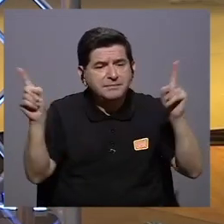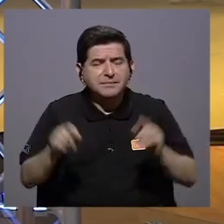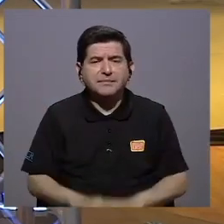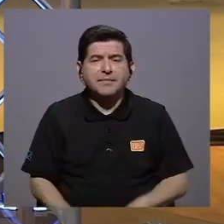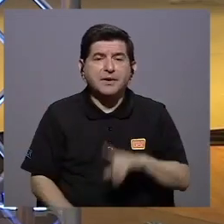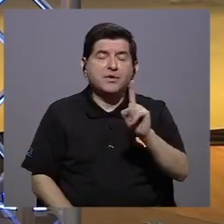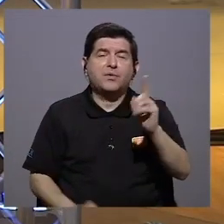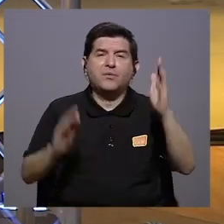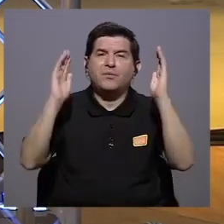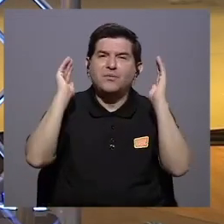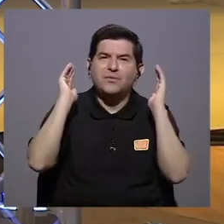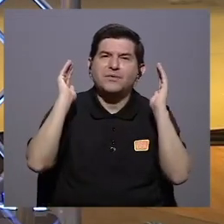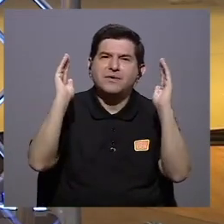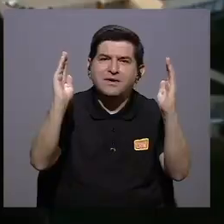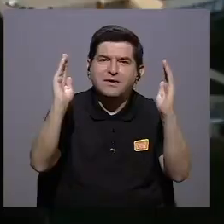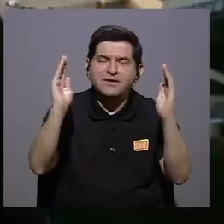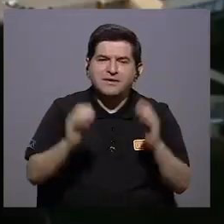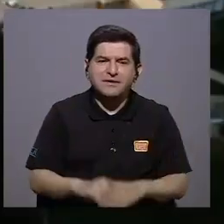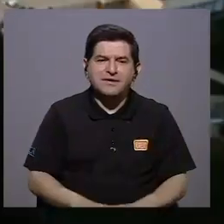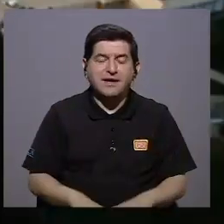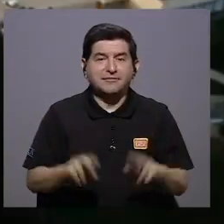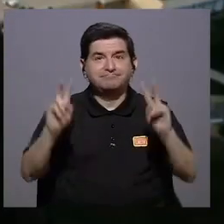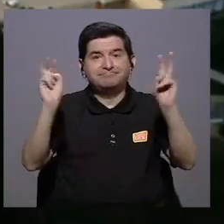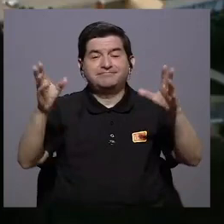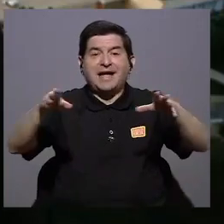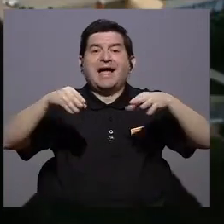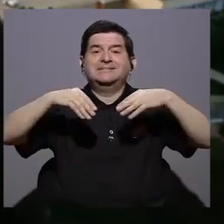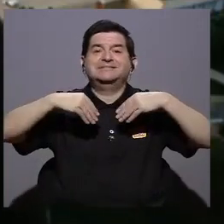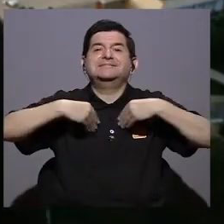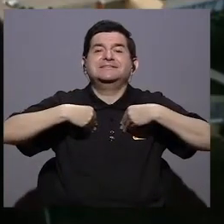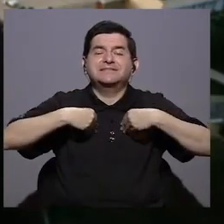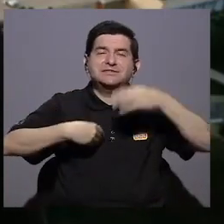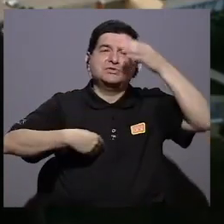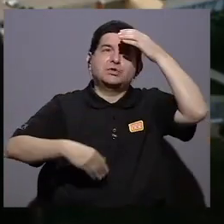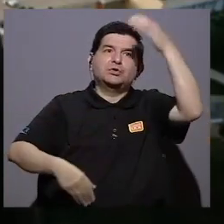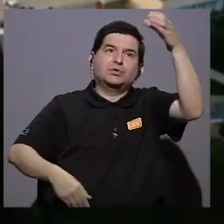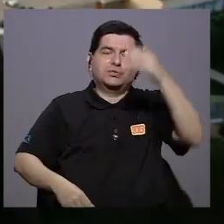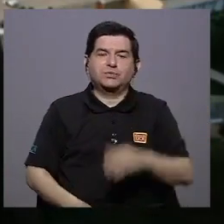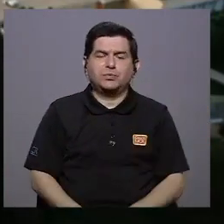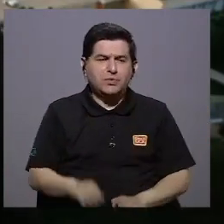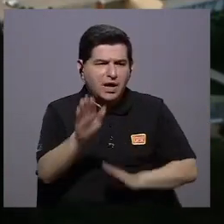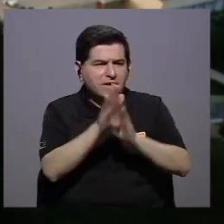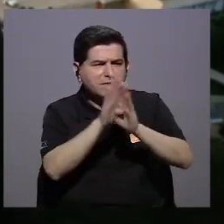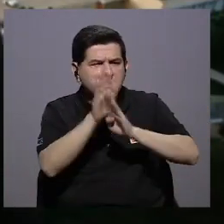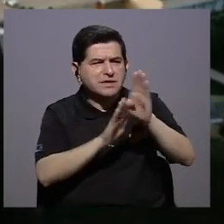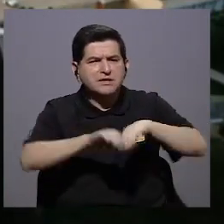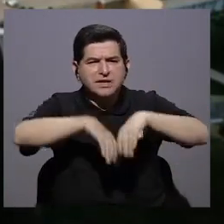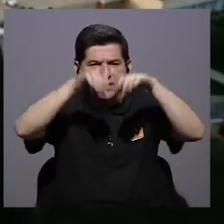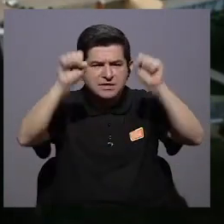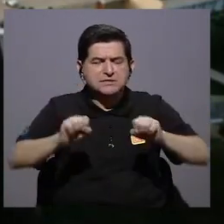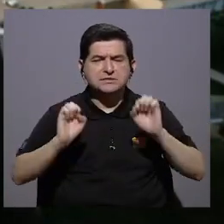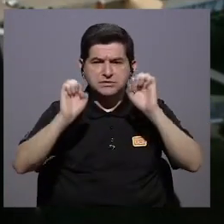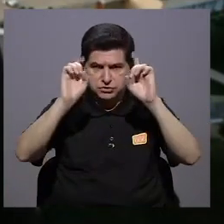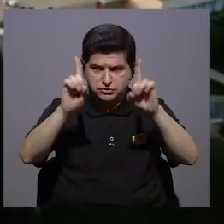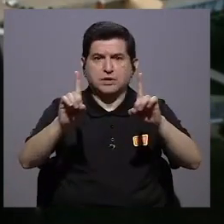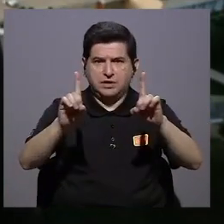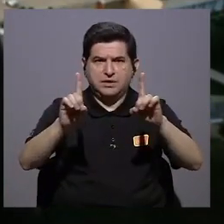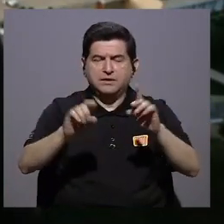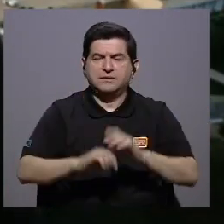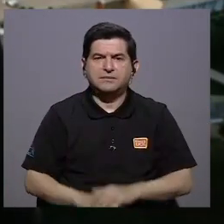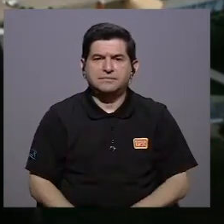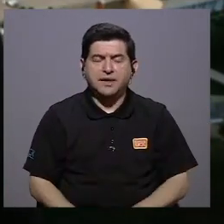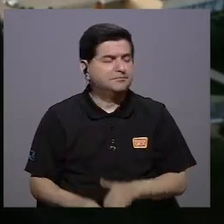una de las grandes adquisiciones de nuestra cultura es el haber desarrollado un sistema educativo